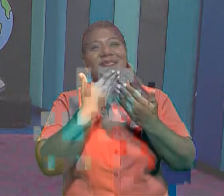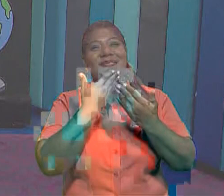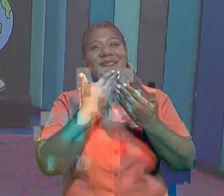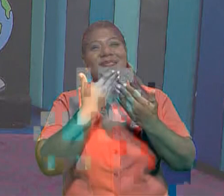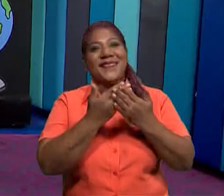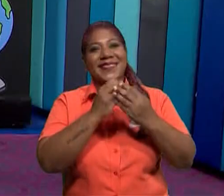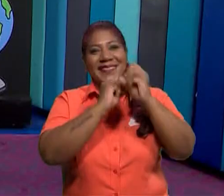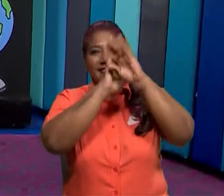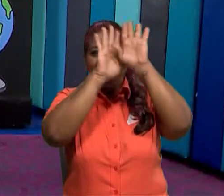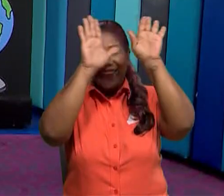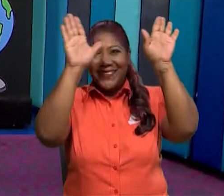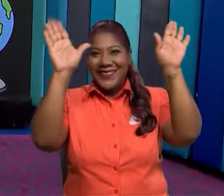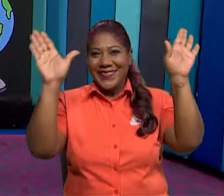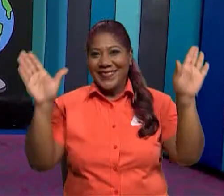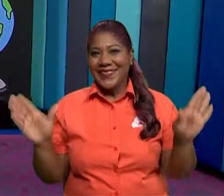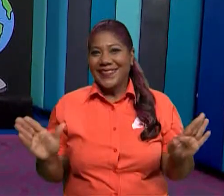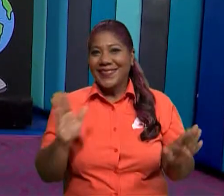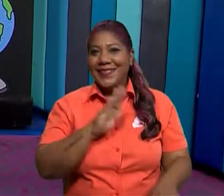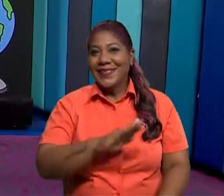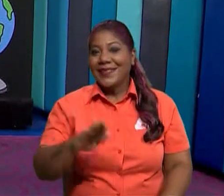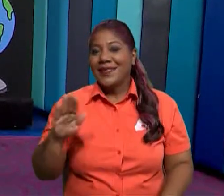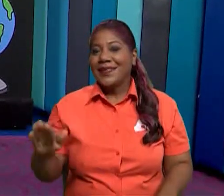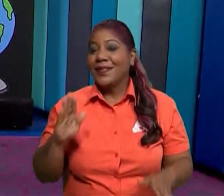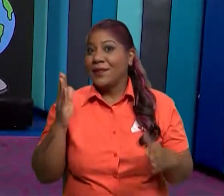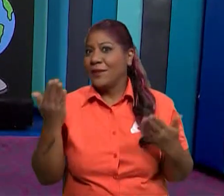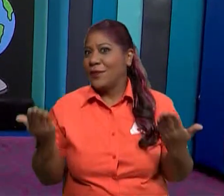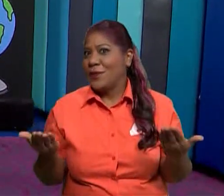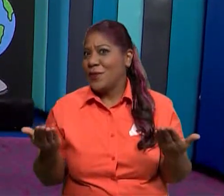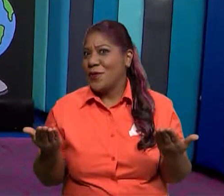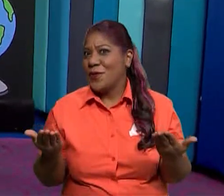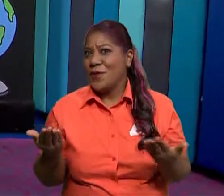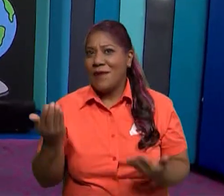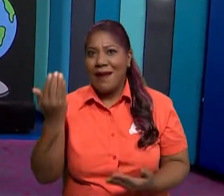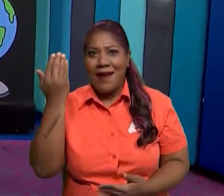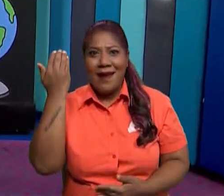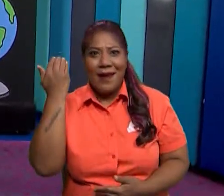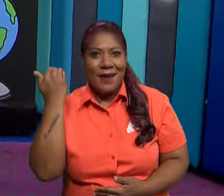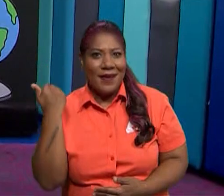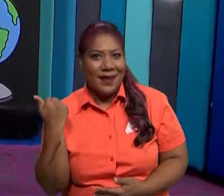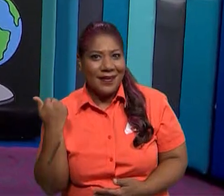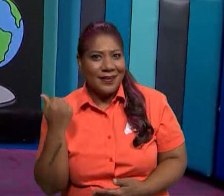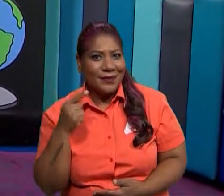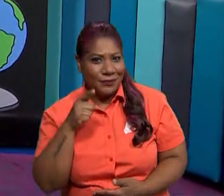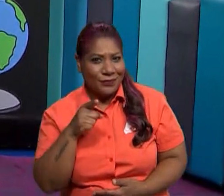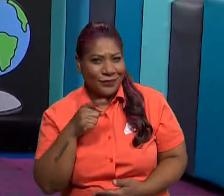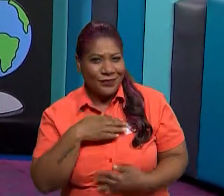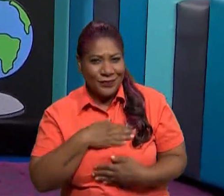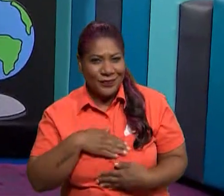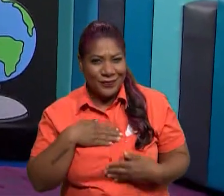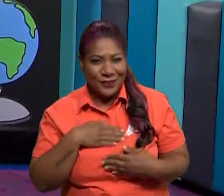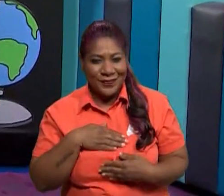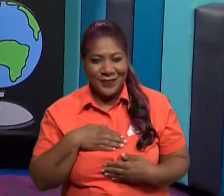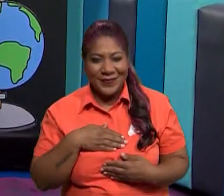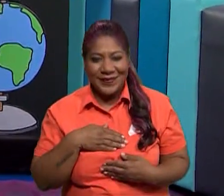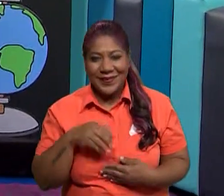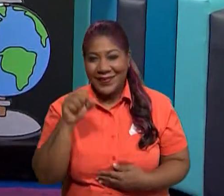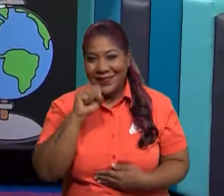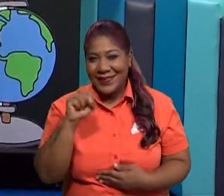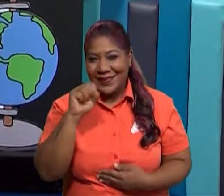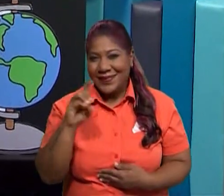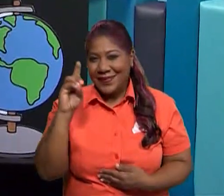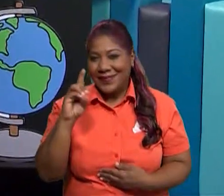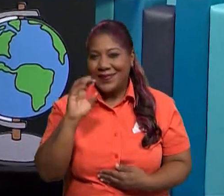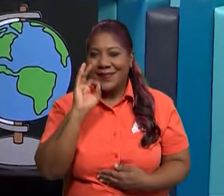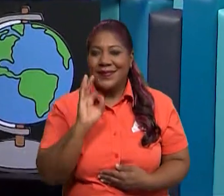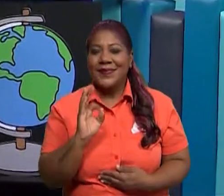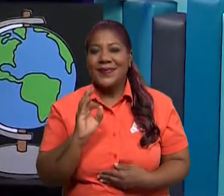¡Hola niños! ¿Qué tal? ¿Cómo pasaron el fin de semana? Bienvenidos a su clase de español de tercer grado. En el día de hoy,